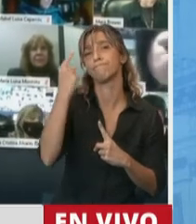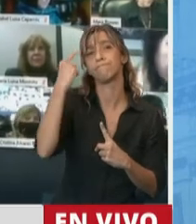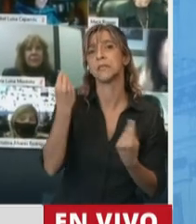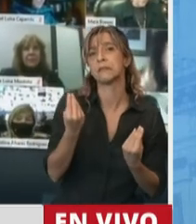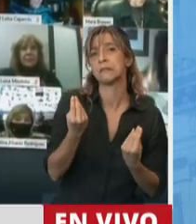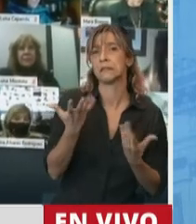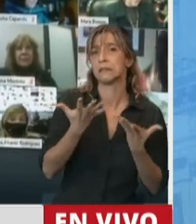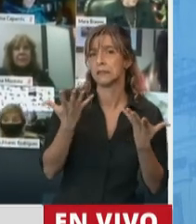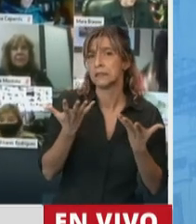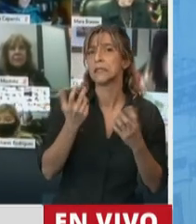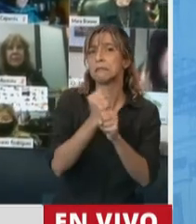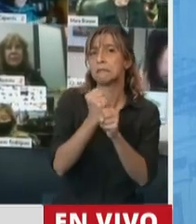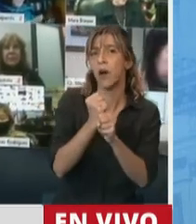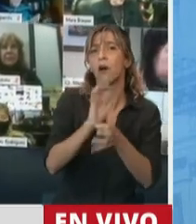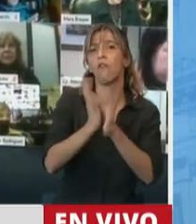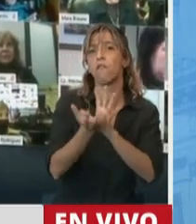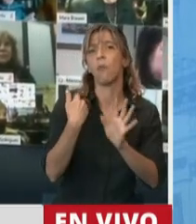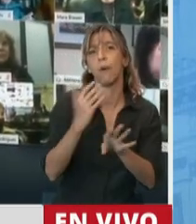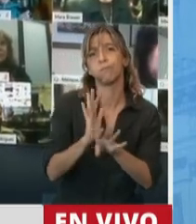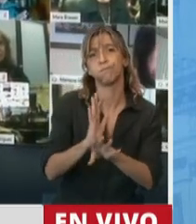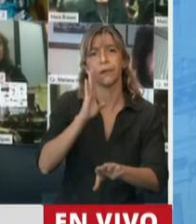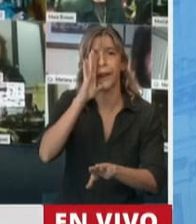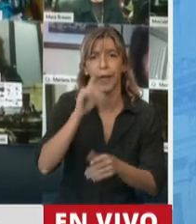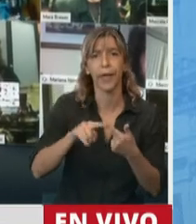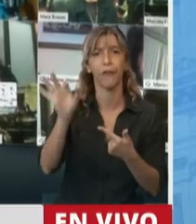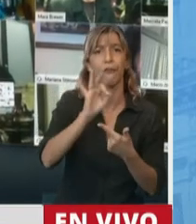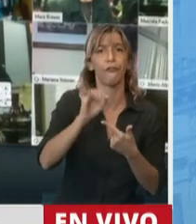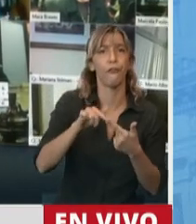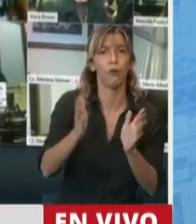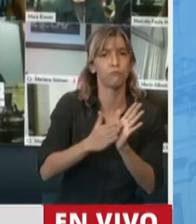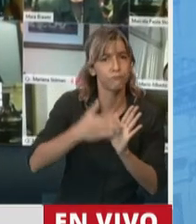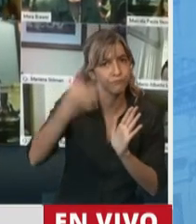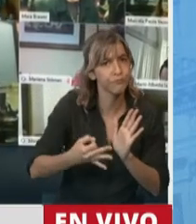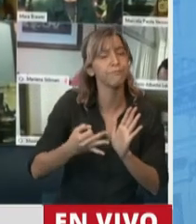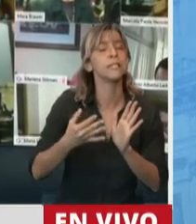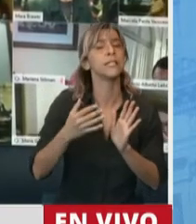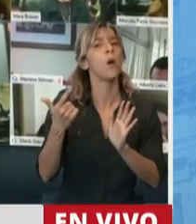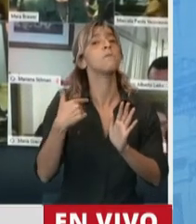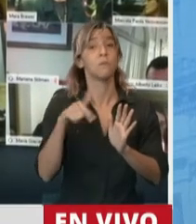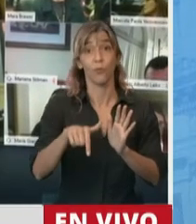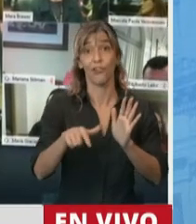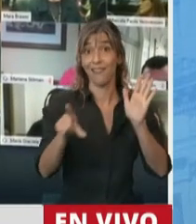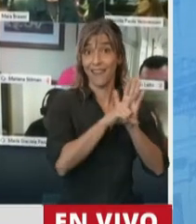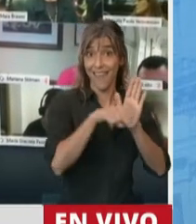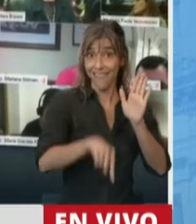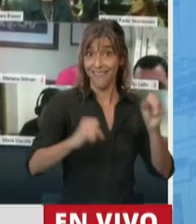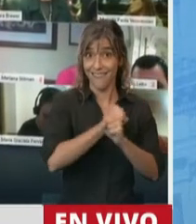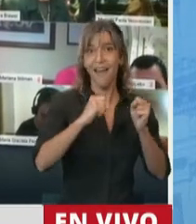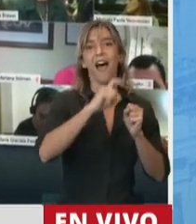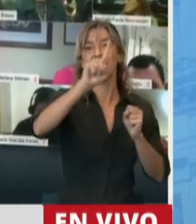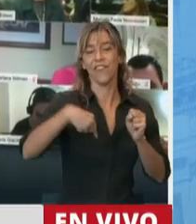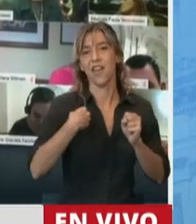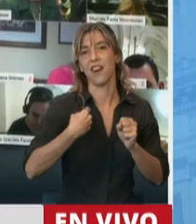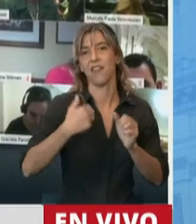el mejor antídoto para evitar la precarización laboral lo estamos dando hoy, a través de la sanción de esta ley, ya que es a partir de la